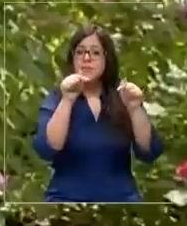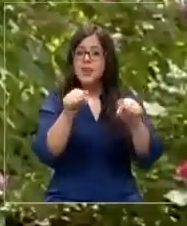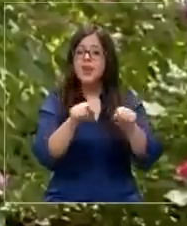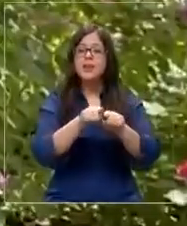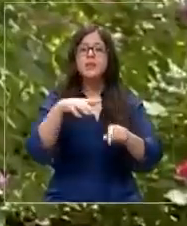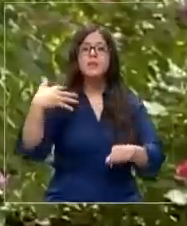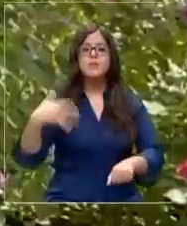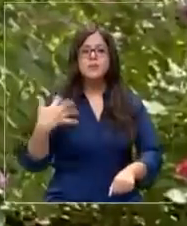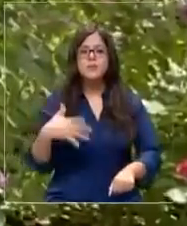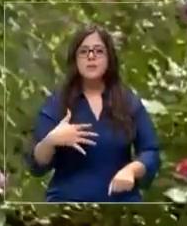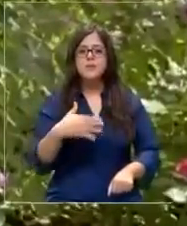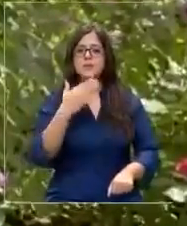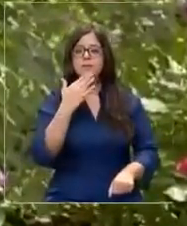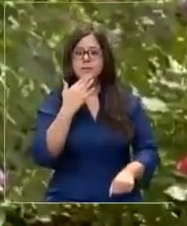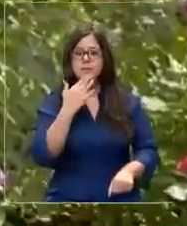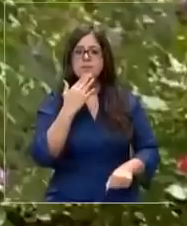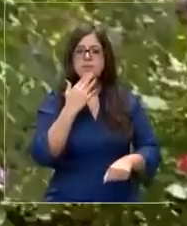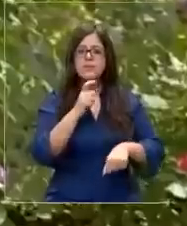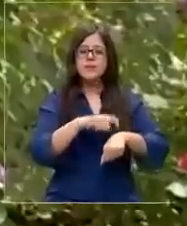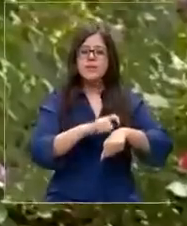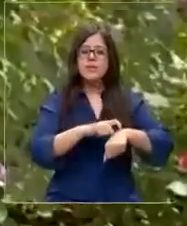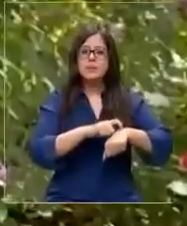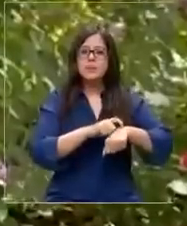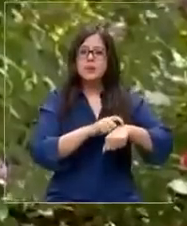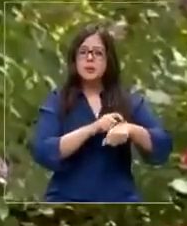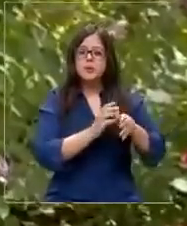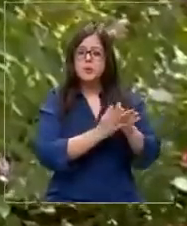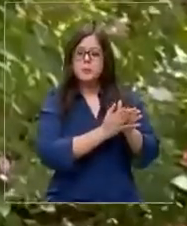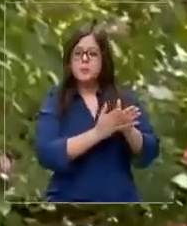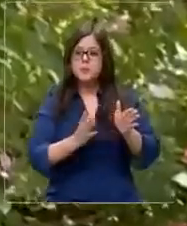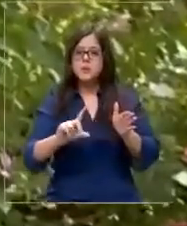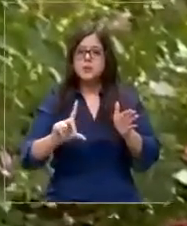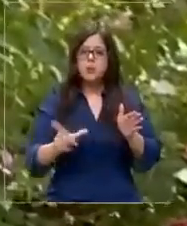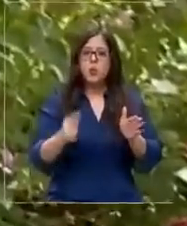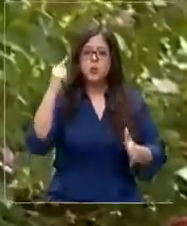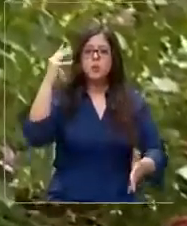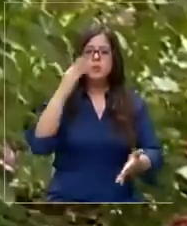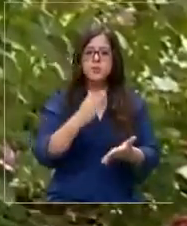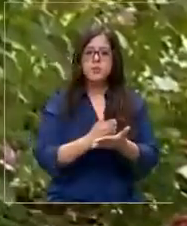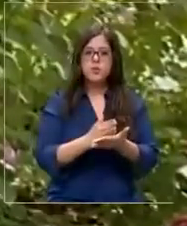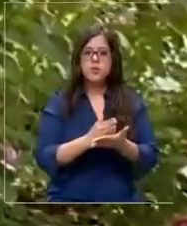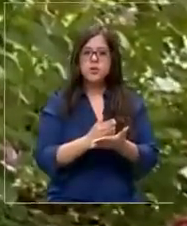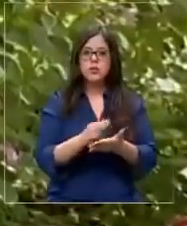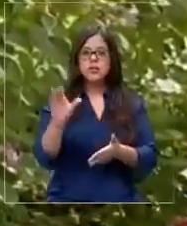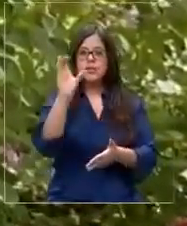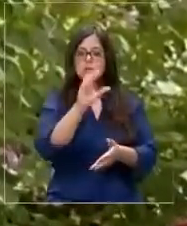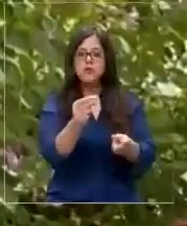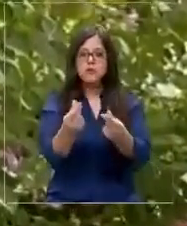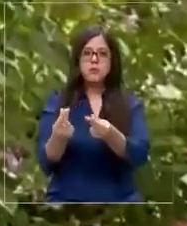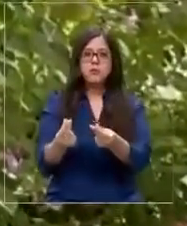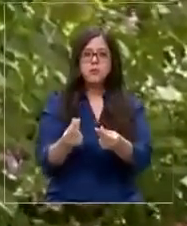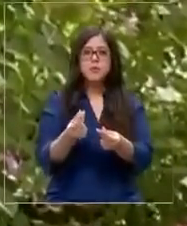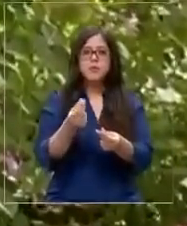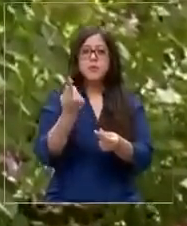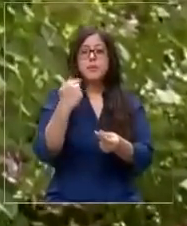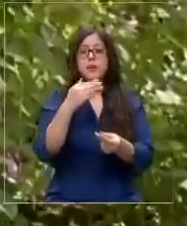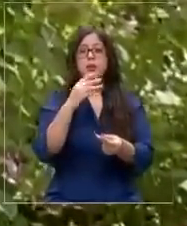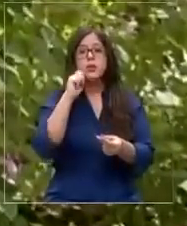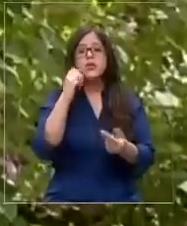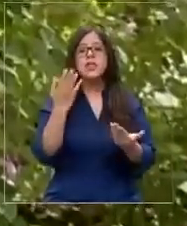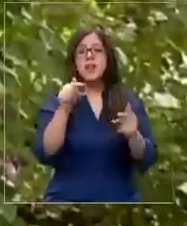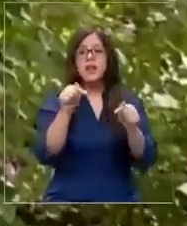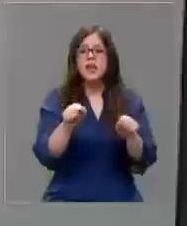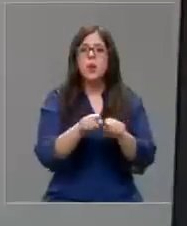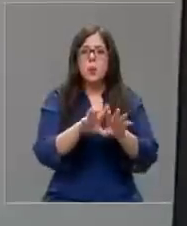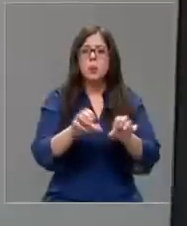importancia, también de ahí el tiempo que se demoró en tomar esta decisión de la búsqueda del financiamiento, pero creo que se llegó a